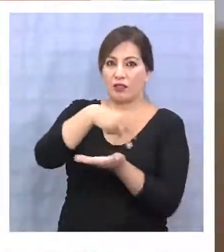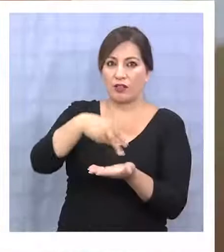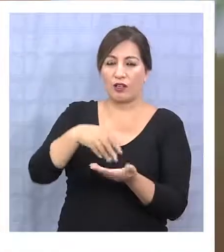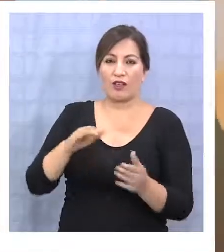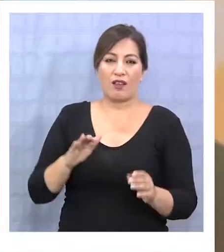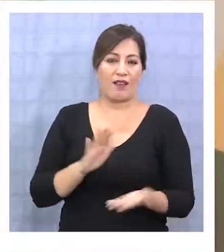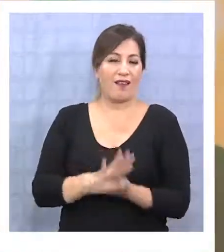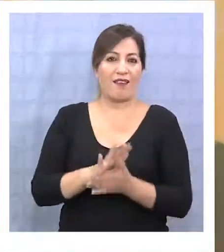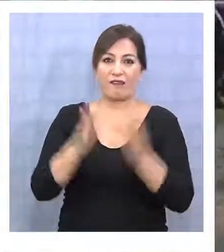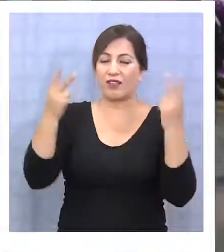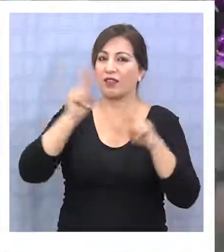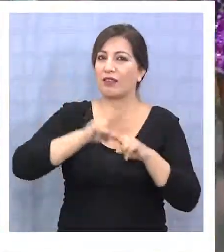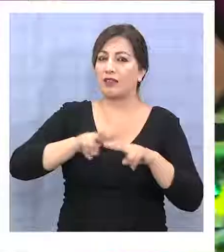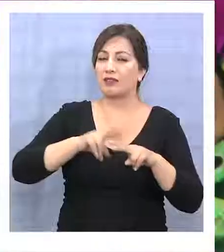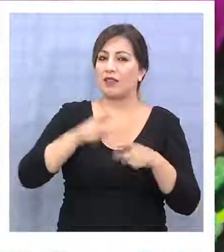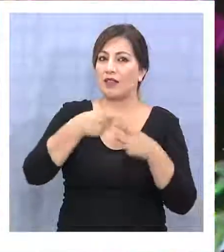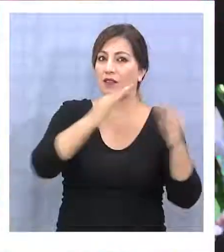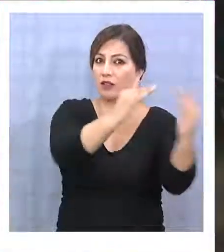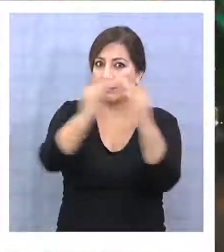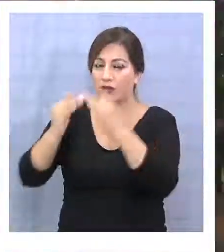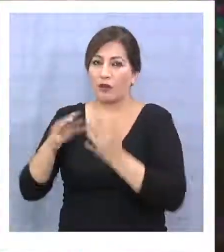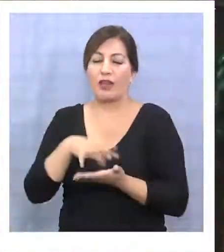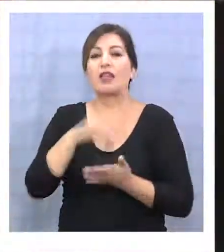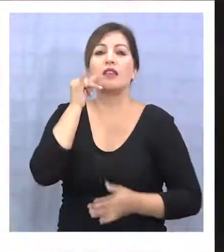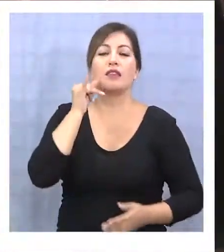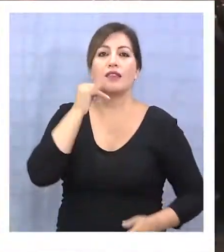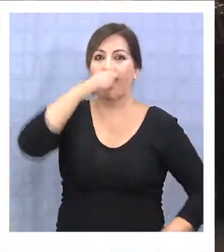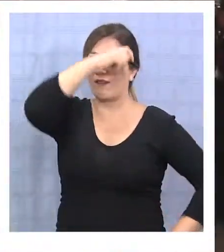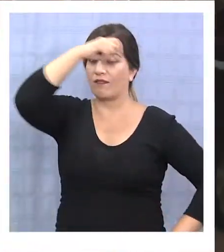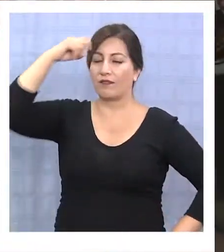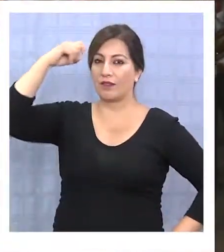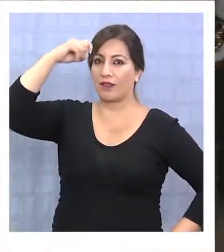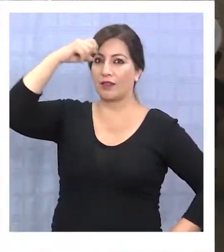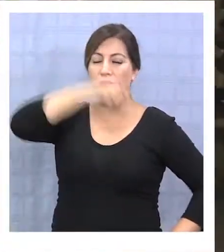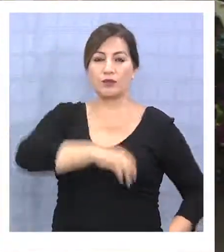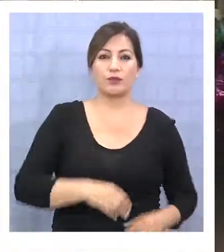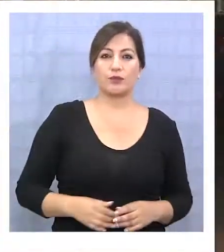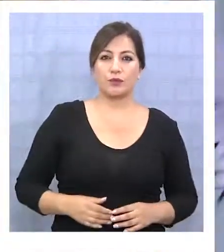carnavales que se realizan en las distintas poblaciones de Iquique durante el verano.